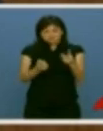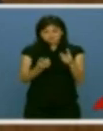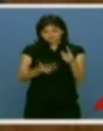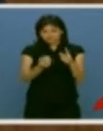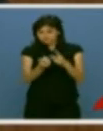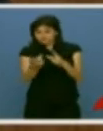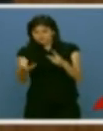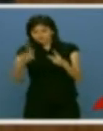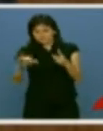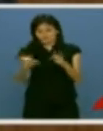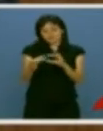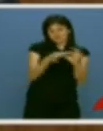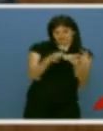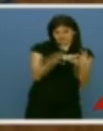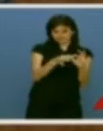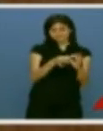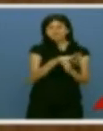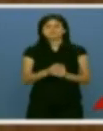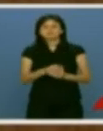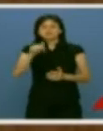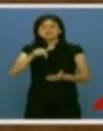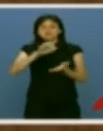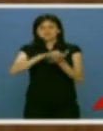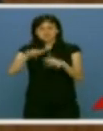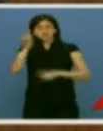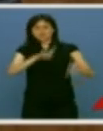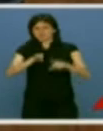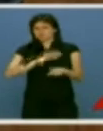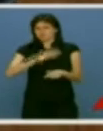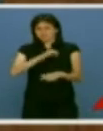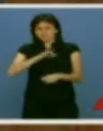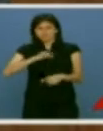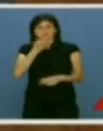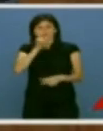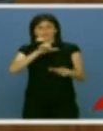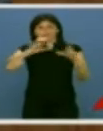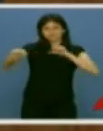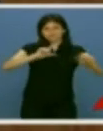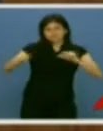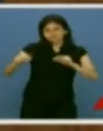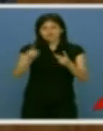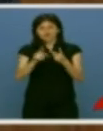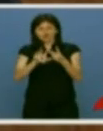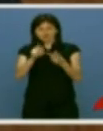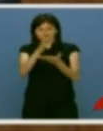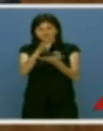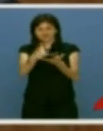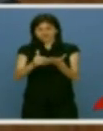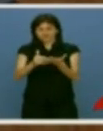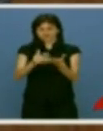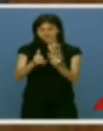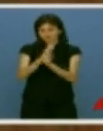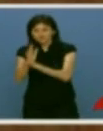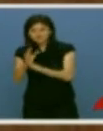supeditado a ello. Es evidente que esta comunidad tiene problemas propios, como la despoblación, la ordenación del territorio o el envejecimiento demográfico,